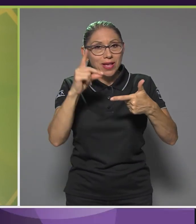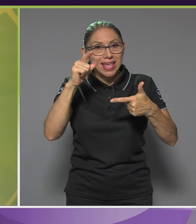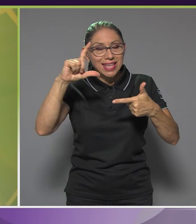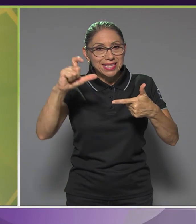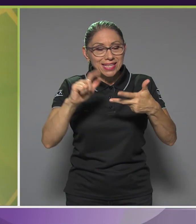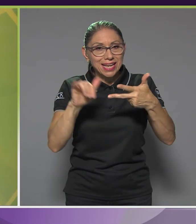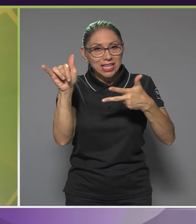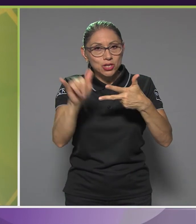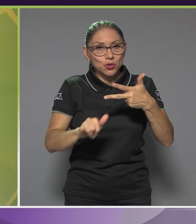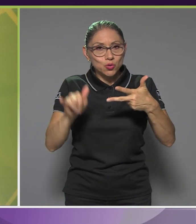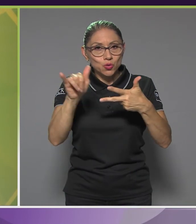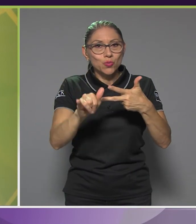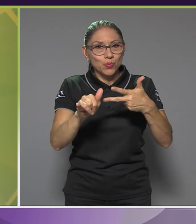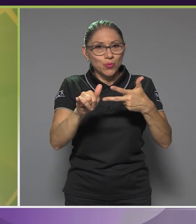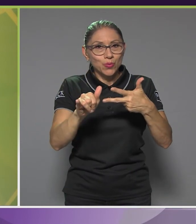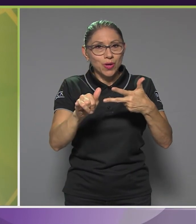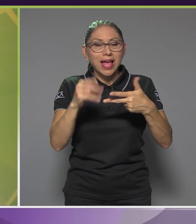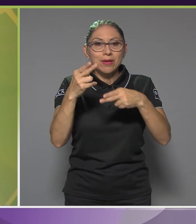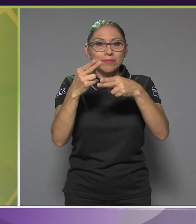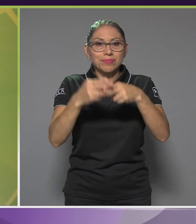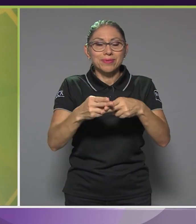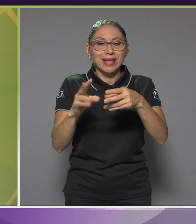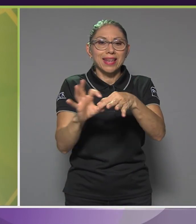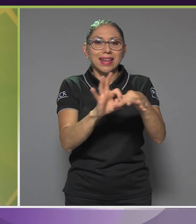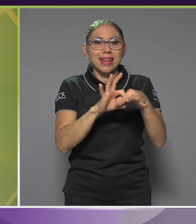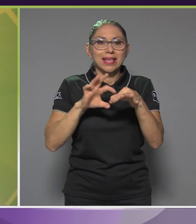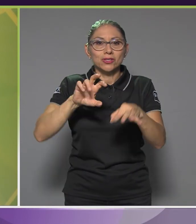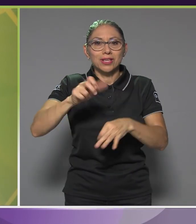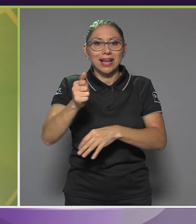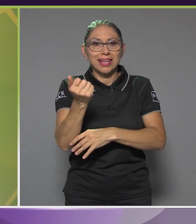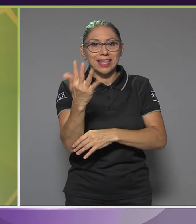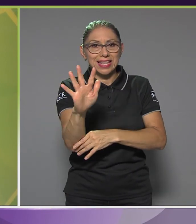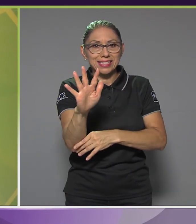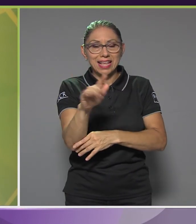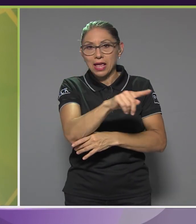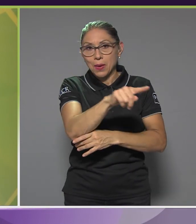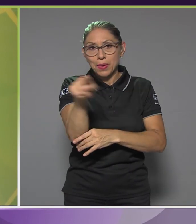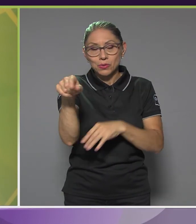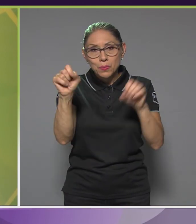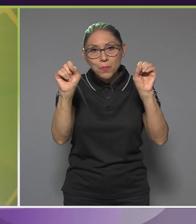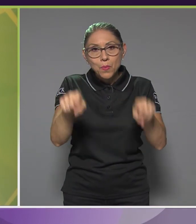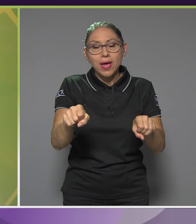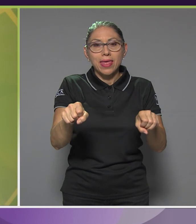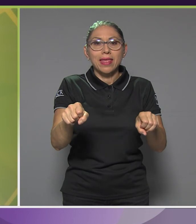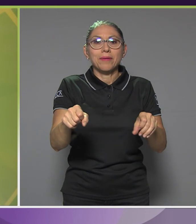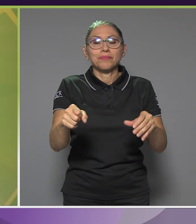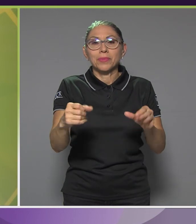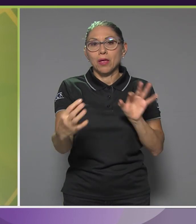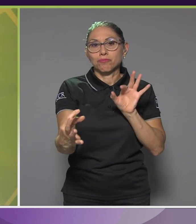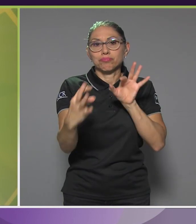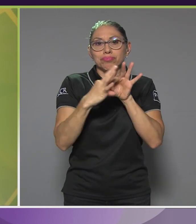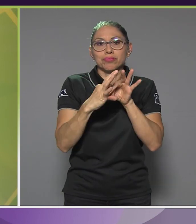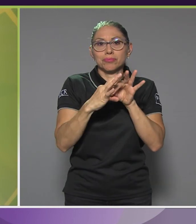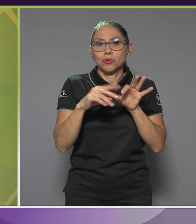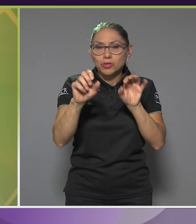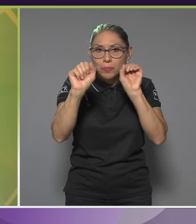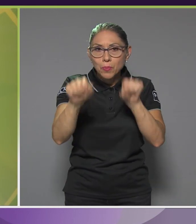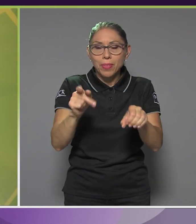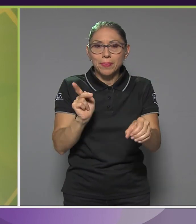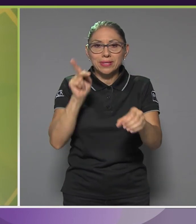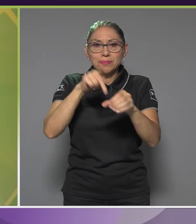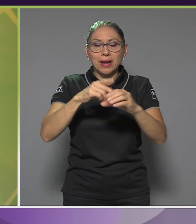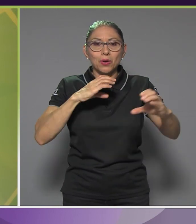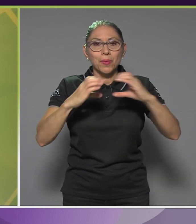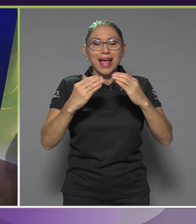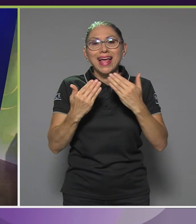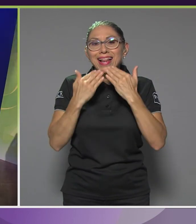y YouTube. Nuestros espacios nos encuentran como Nexos Canal 15 para que usted nos acompañe y sea parte de esta conversación. Le agradezco